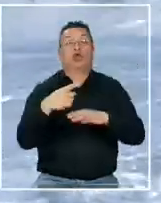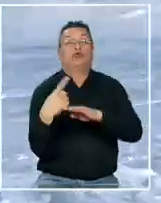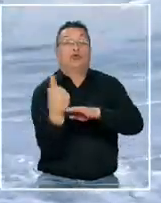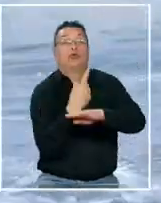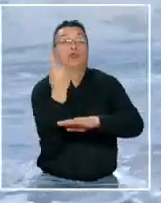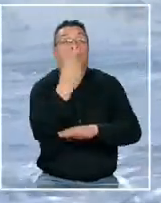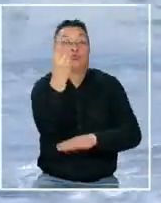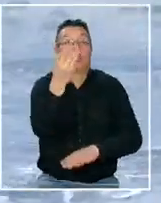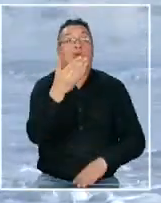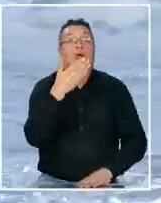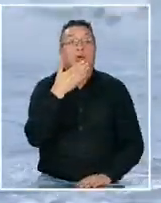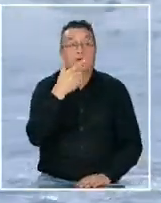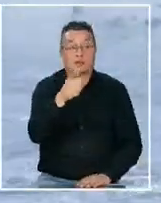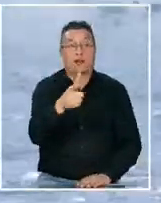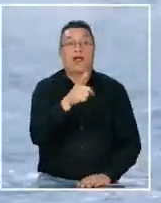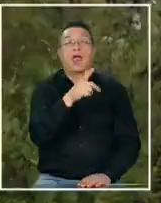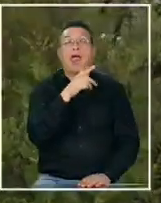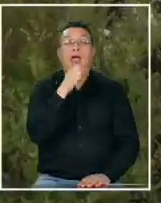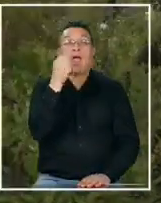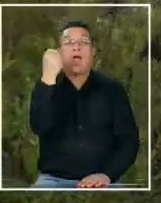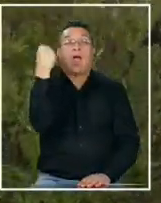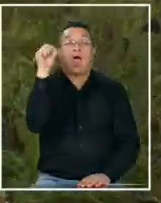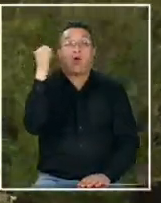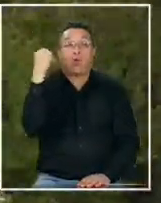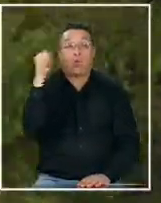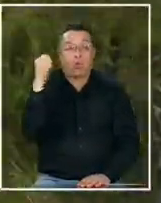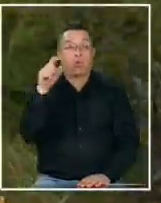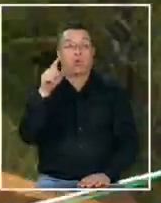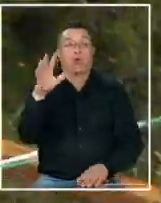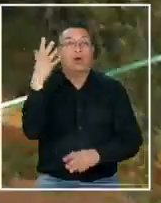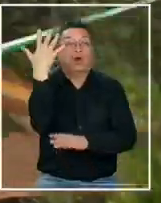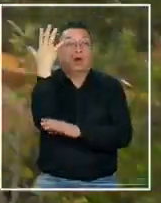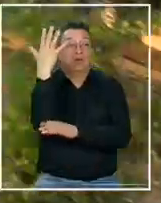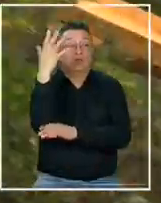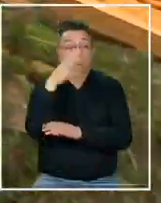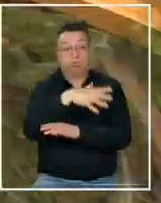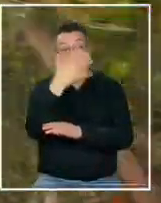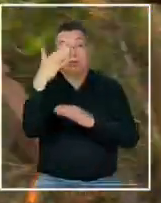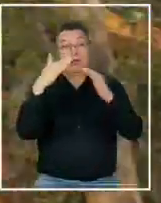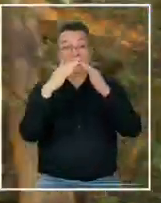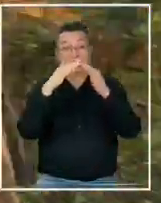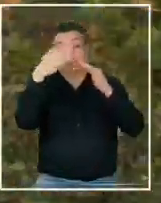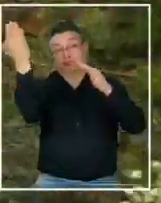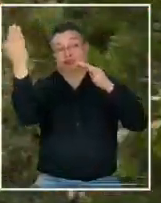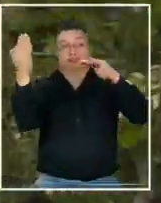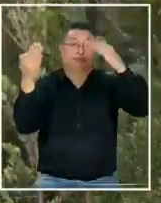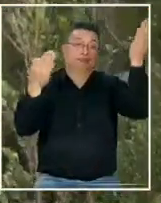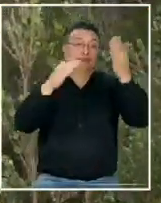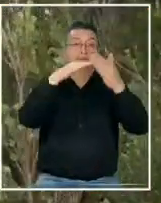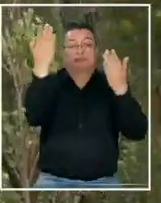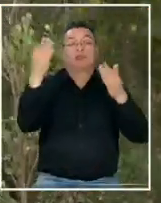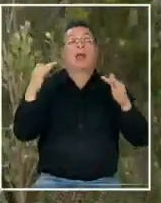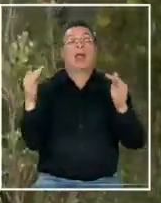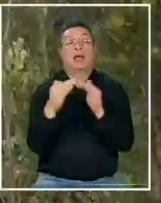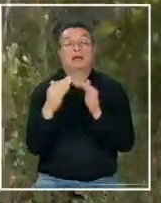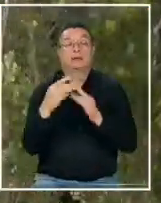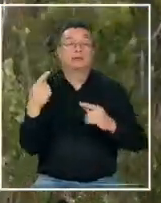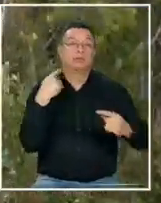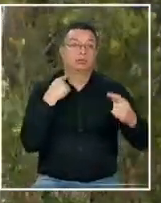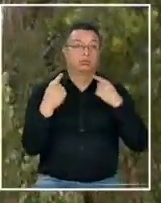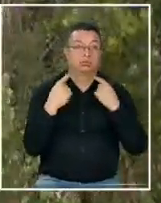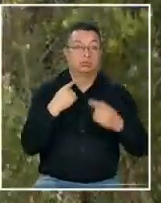marinas como esta en Ancud fuertes vientos arrancaron árboles y provocaron voladuras de techos que afectaron a varias viviendas